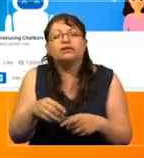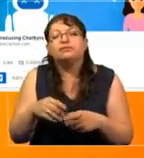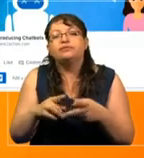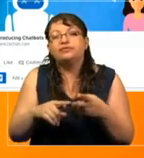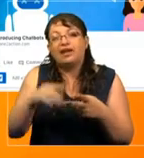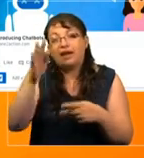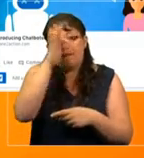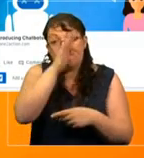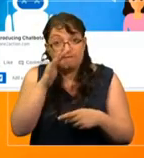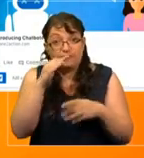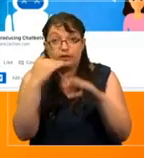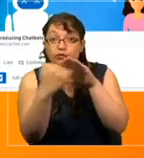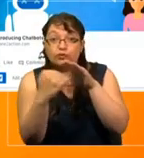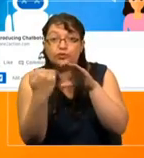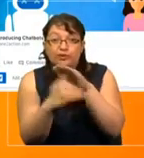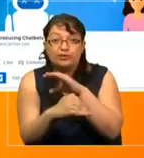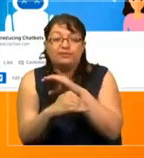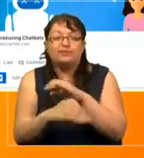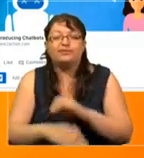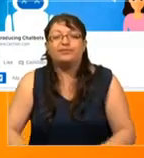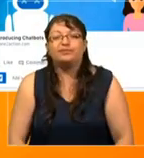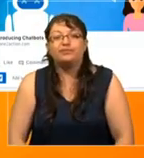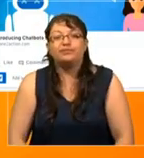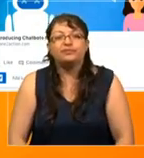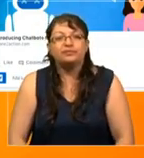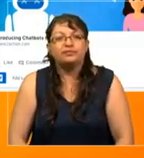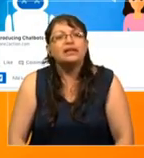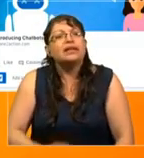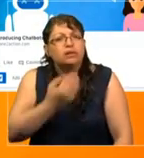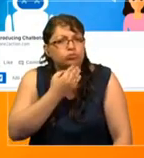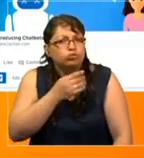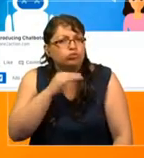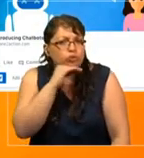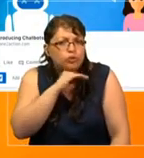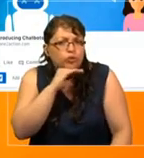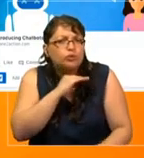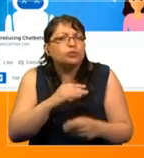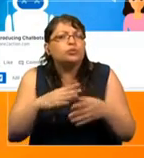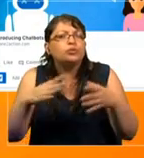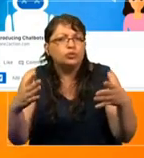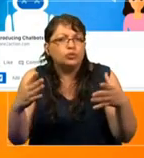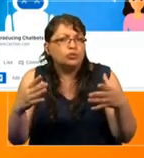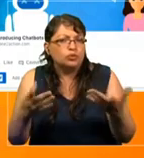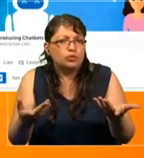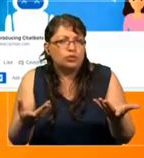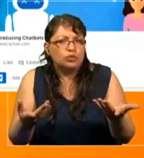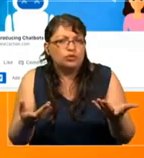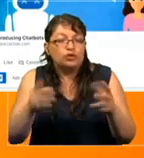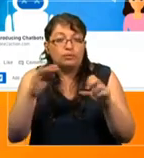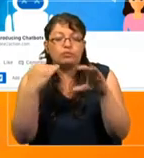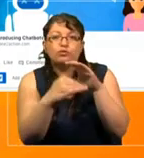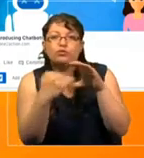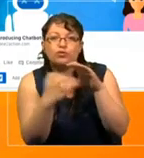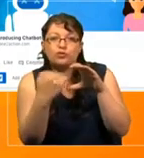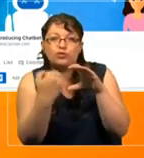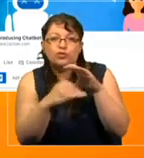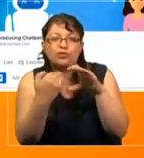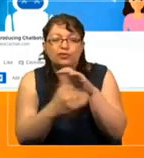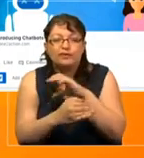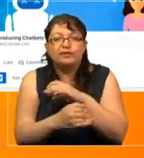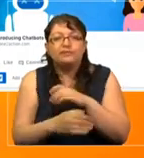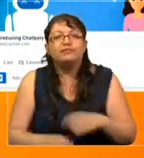Messenger tiene un gran uso por la gente en cuanto a mensajes de chat, y cada